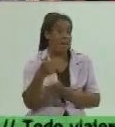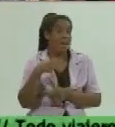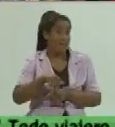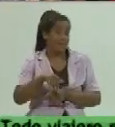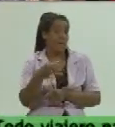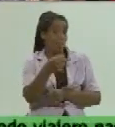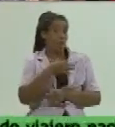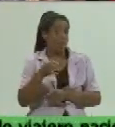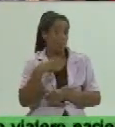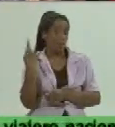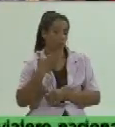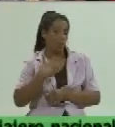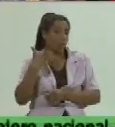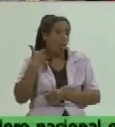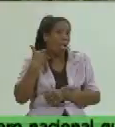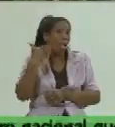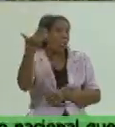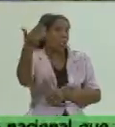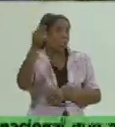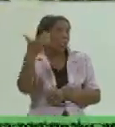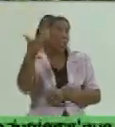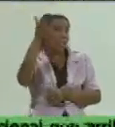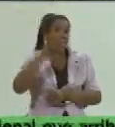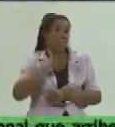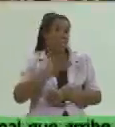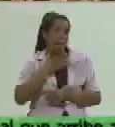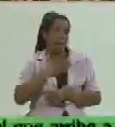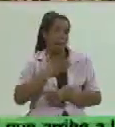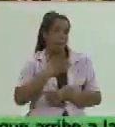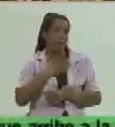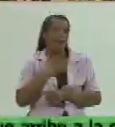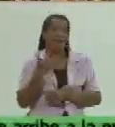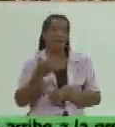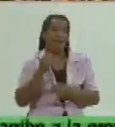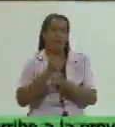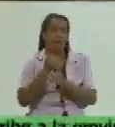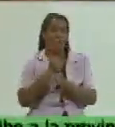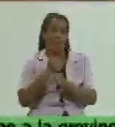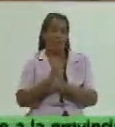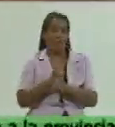al cual aspiramos y sobre el cual estamos trabajando